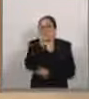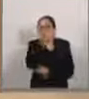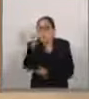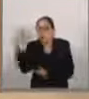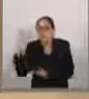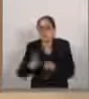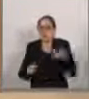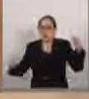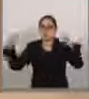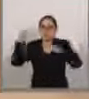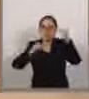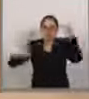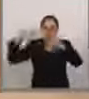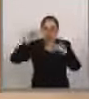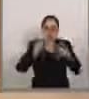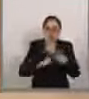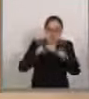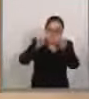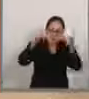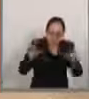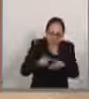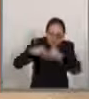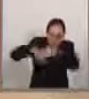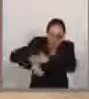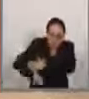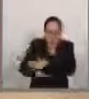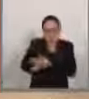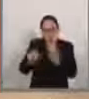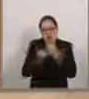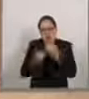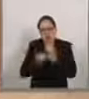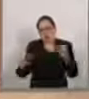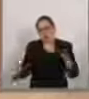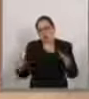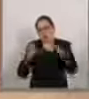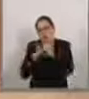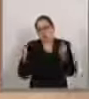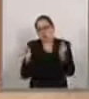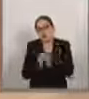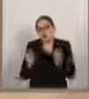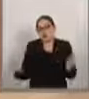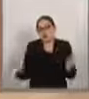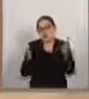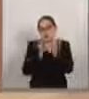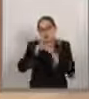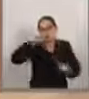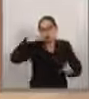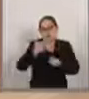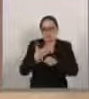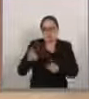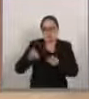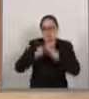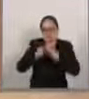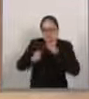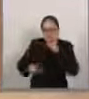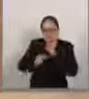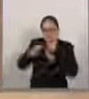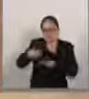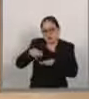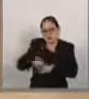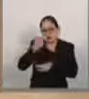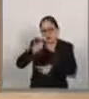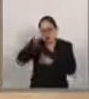las montañas y las zonas áridas en consonancia con las obligaciones contraídas en virtud de